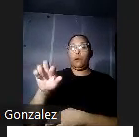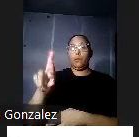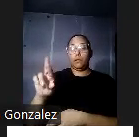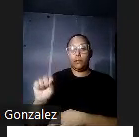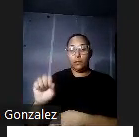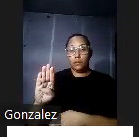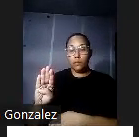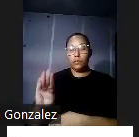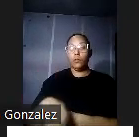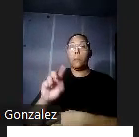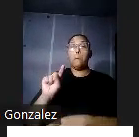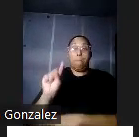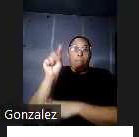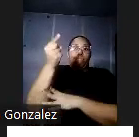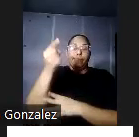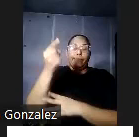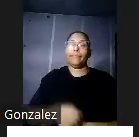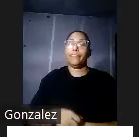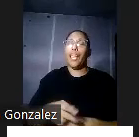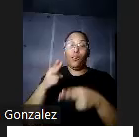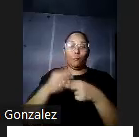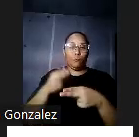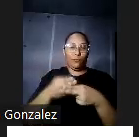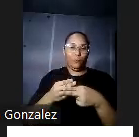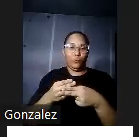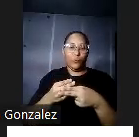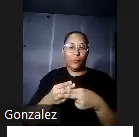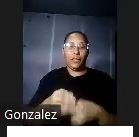en Puerto Rico se nombran calles con nombres estadounidenses.